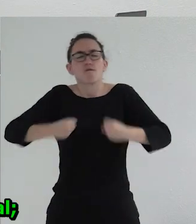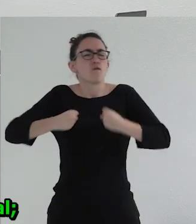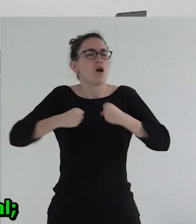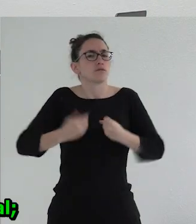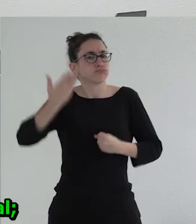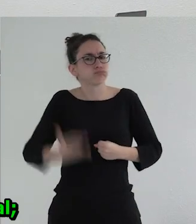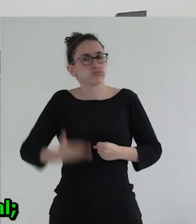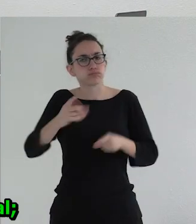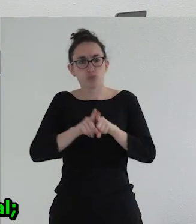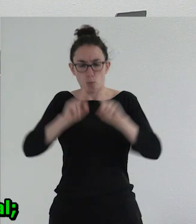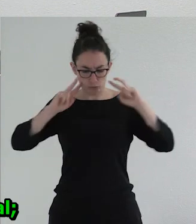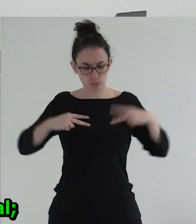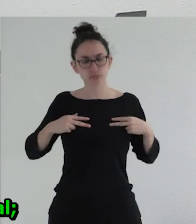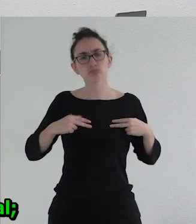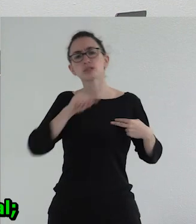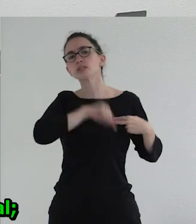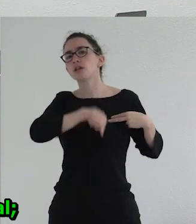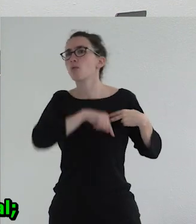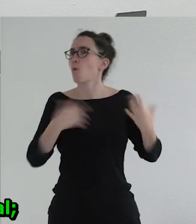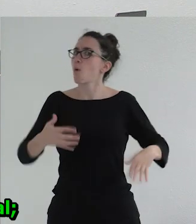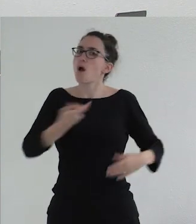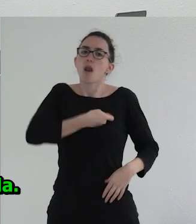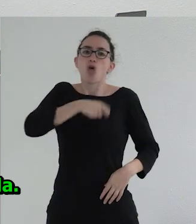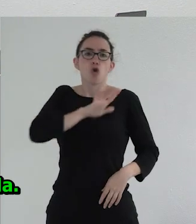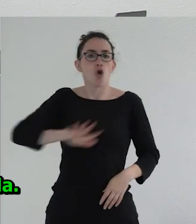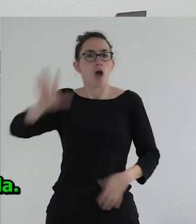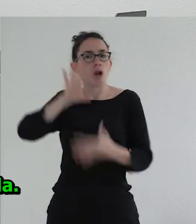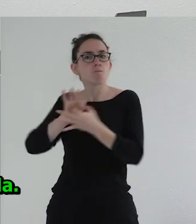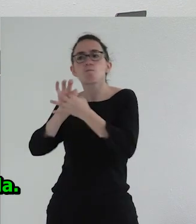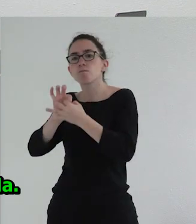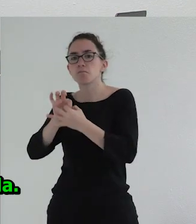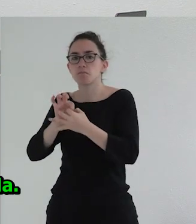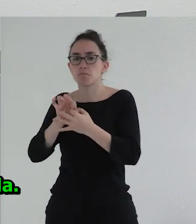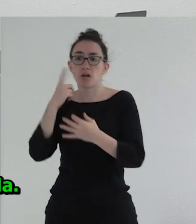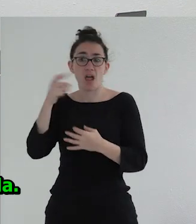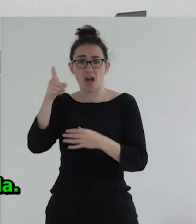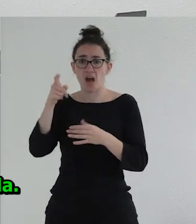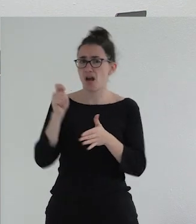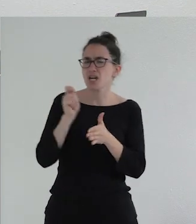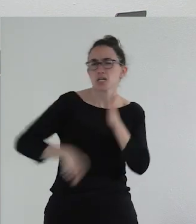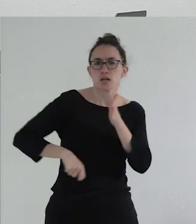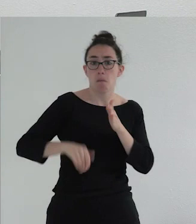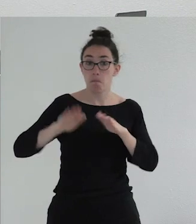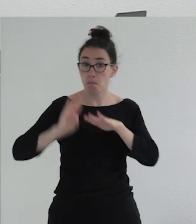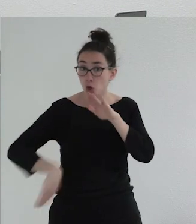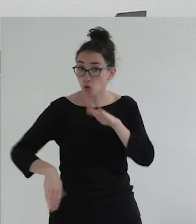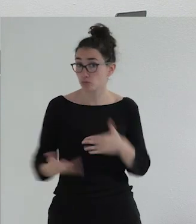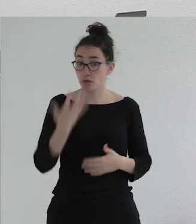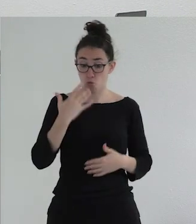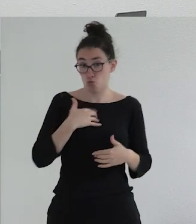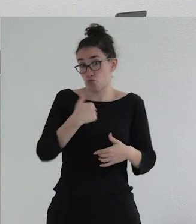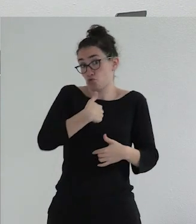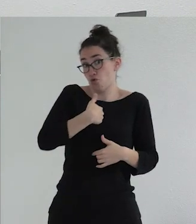personas que son y les hace muchísimo sentido pensarse desde la identidad nacional, es una categoría mucho menos rígida. Por ejemplo, pues yo veo en un contexto,